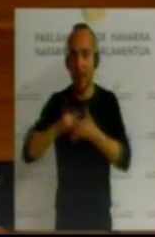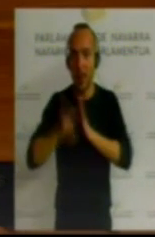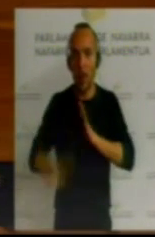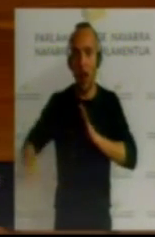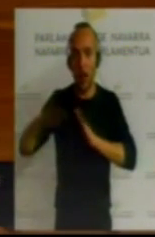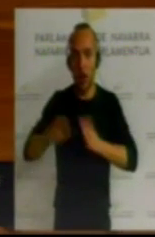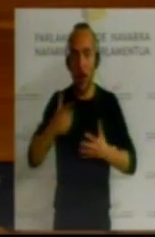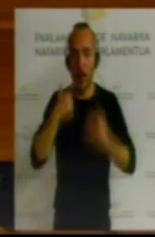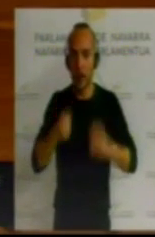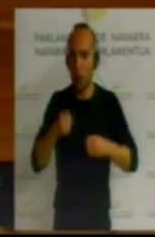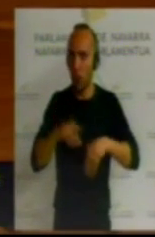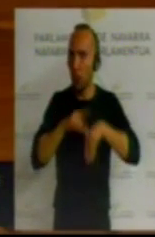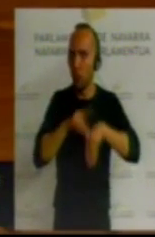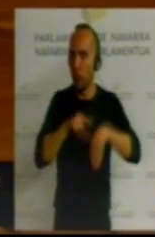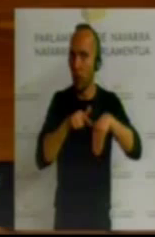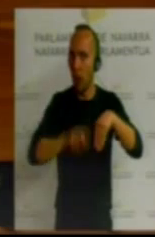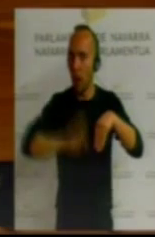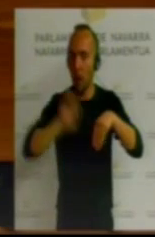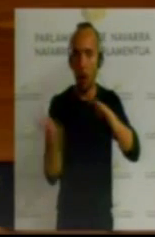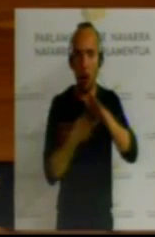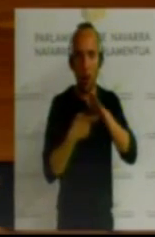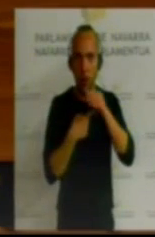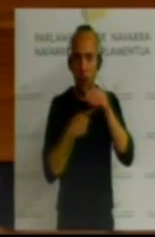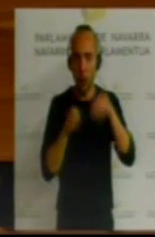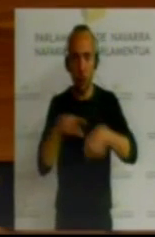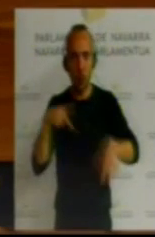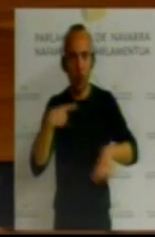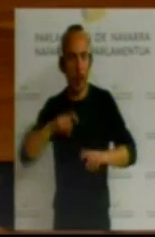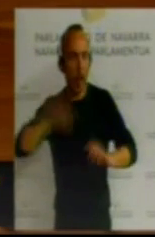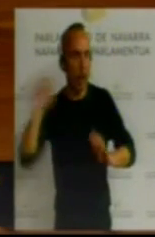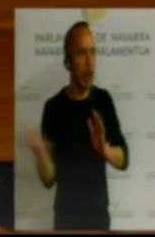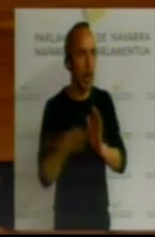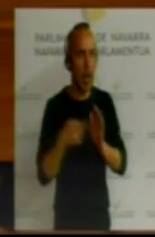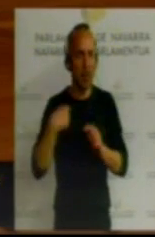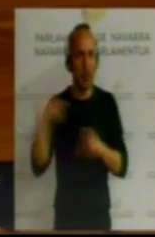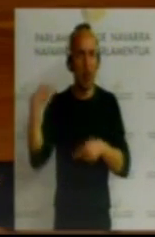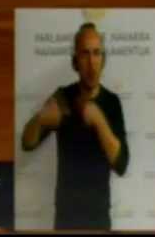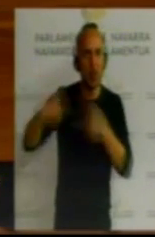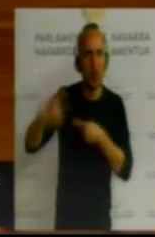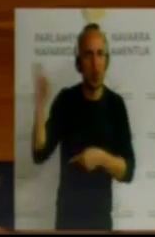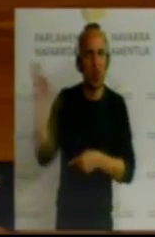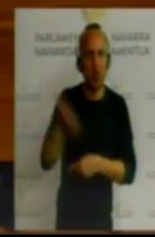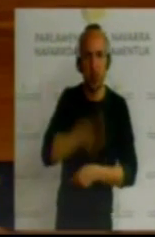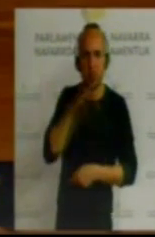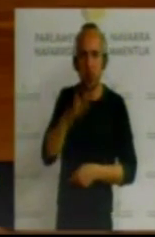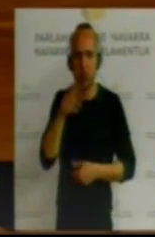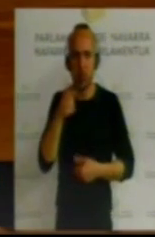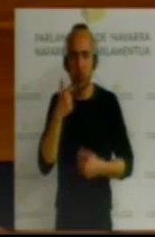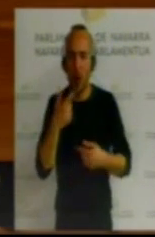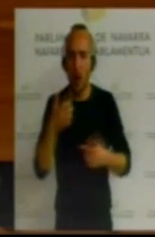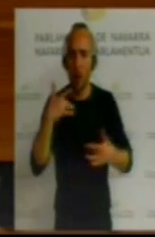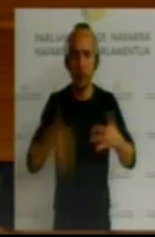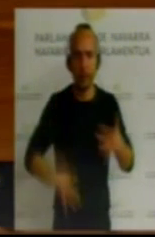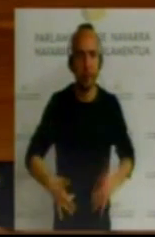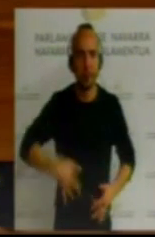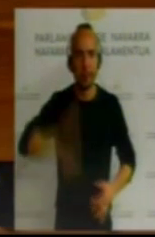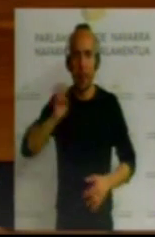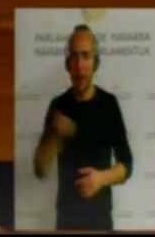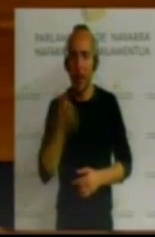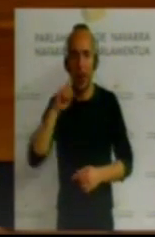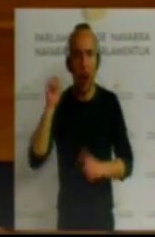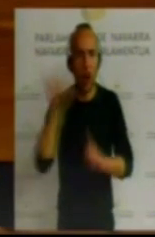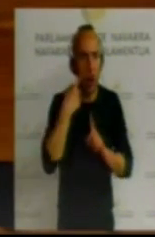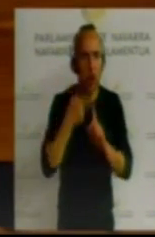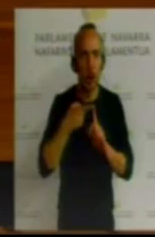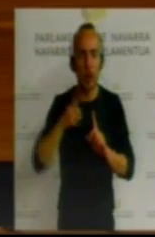con un enfoque integral de salud, recoge la epidemiología, fisiología, clínica, diagnóstico, el abordaje